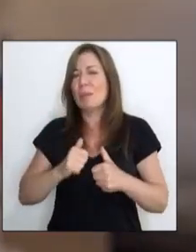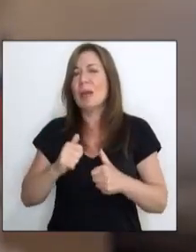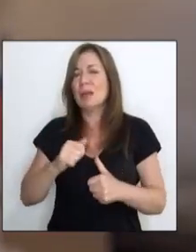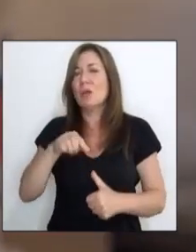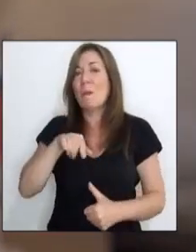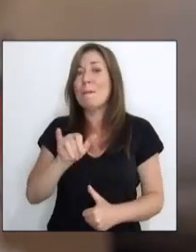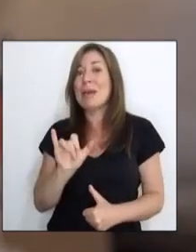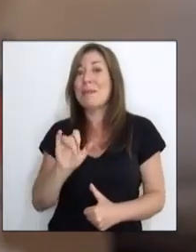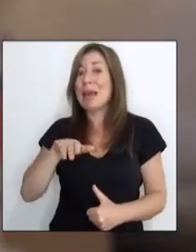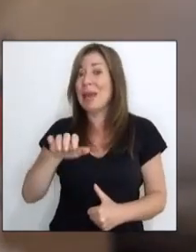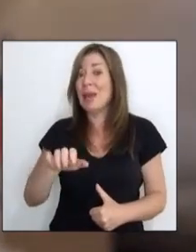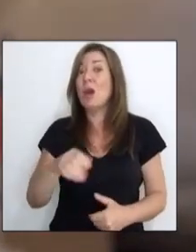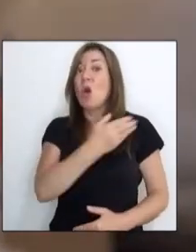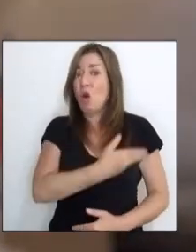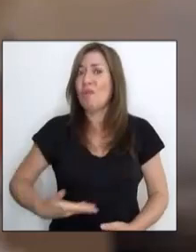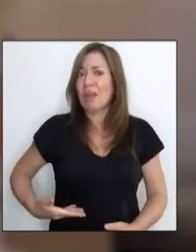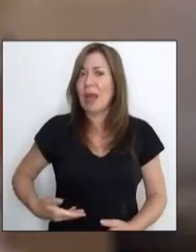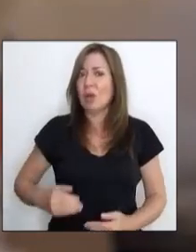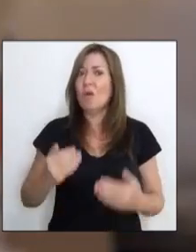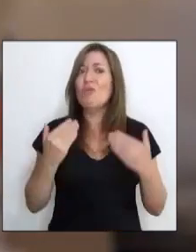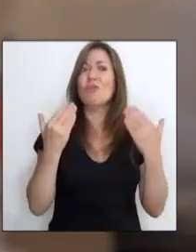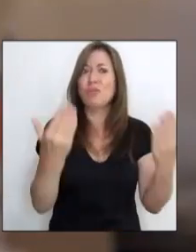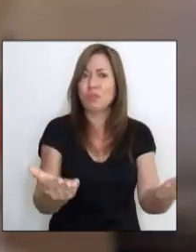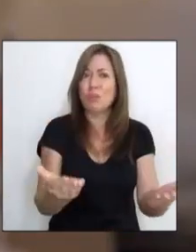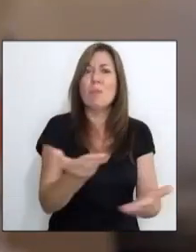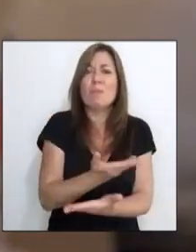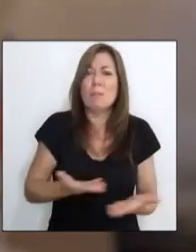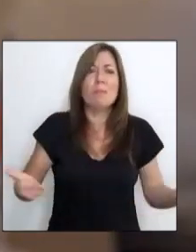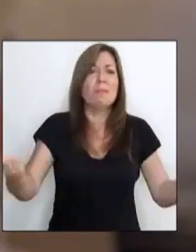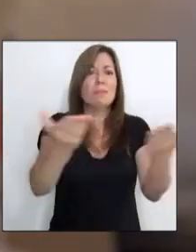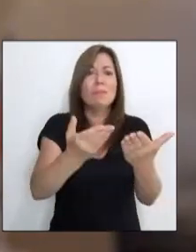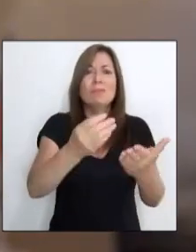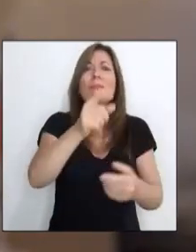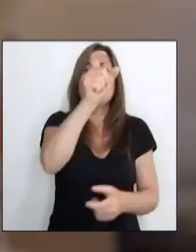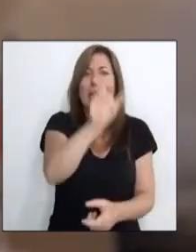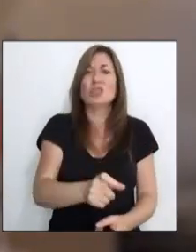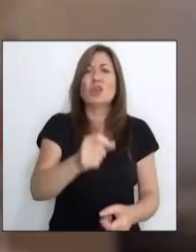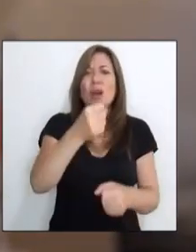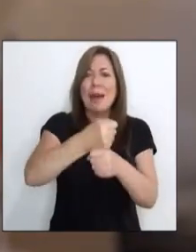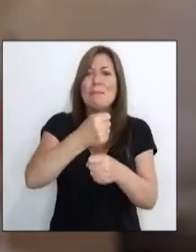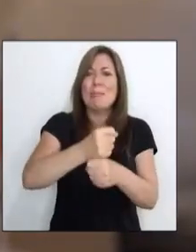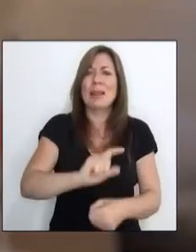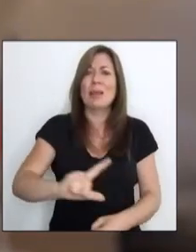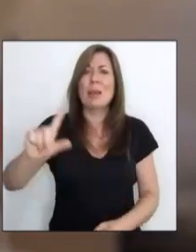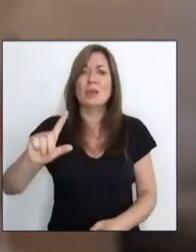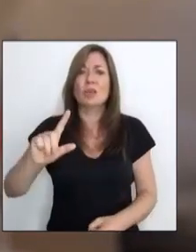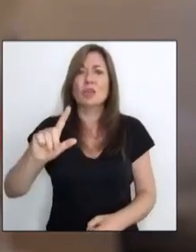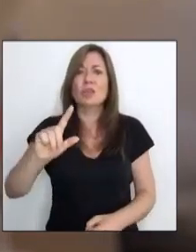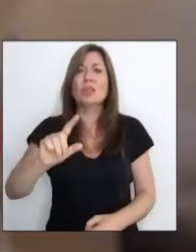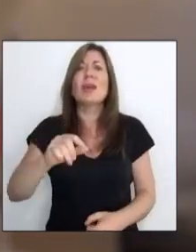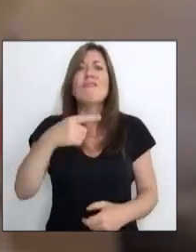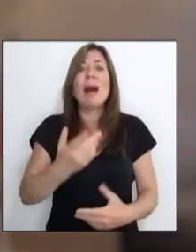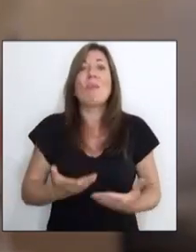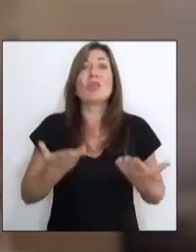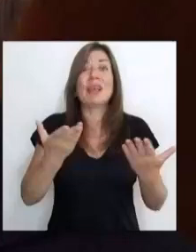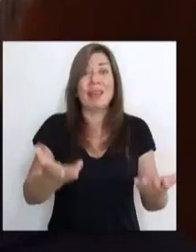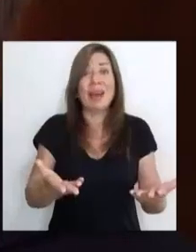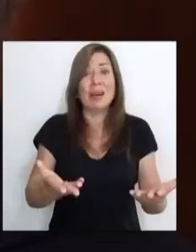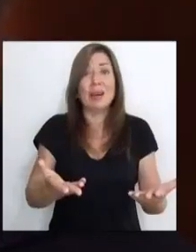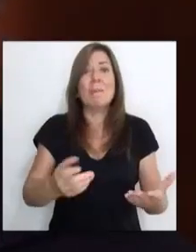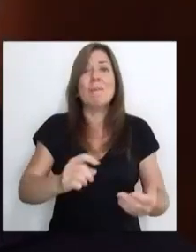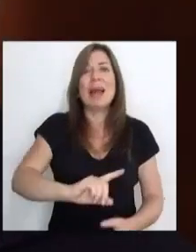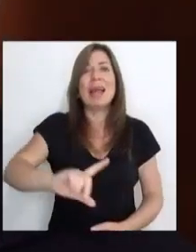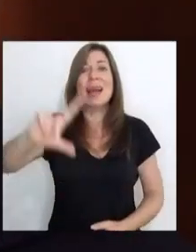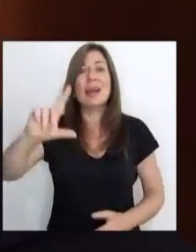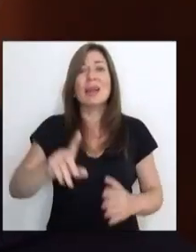dolores de las pymes, nuestro gobierno será el gobierno de las pymes y los emprendedores. Vamos a generar las condiciones